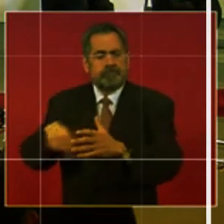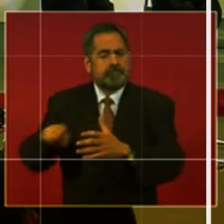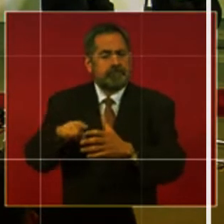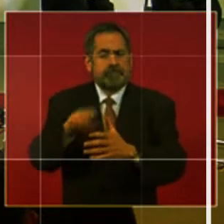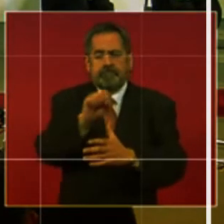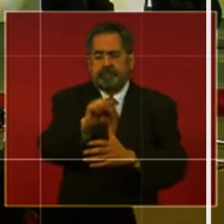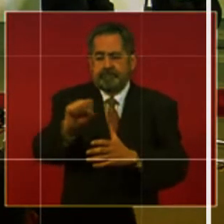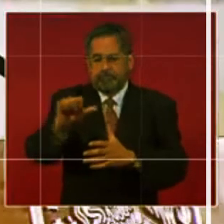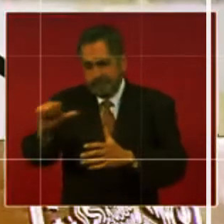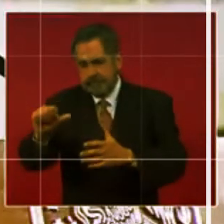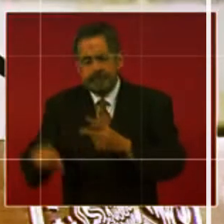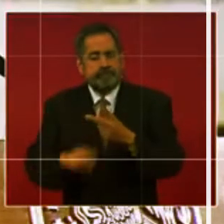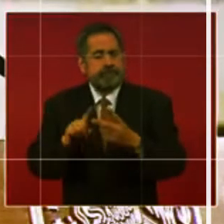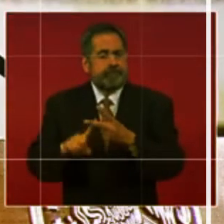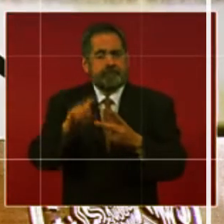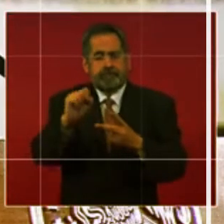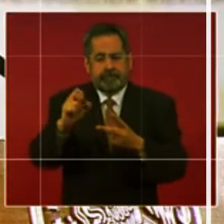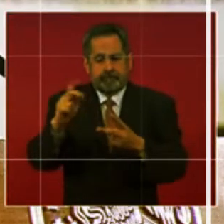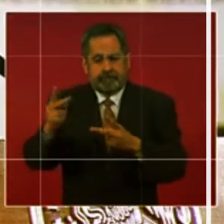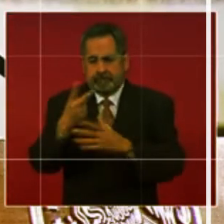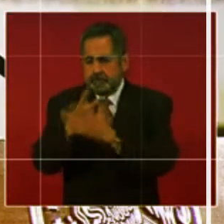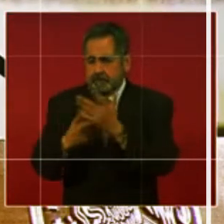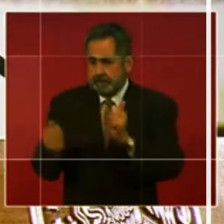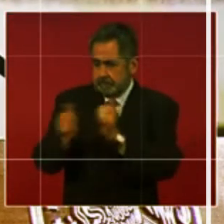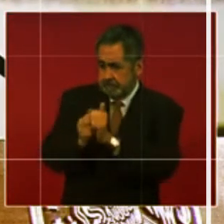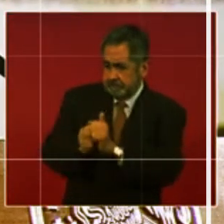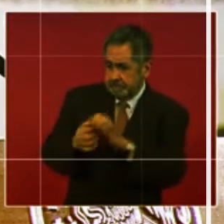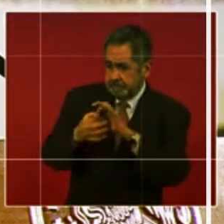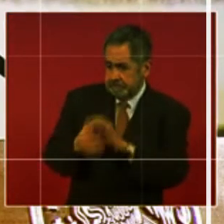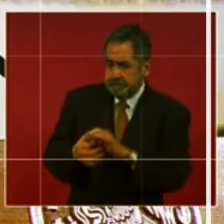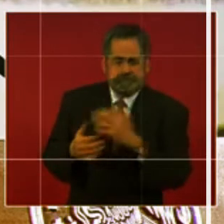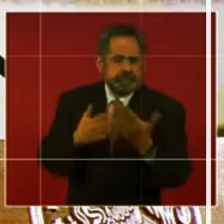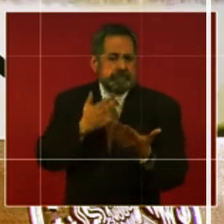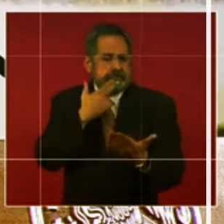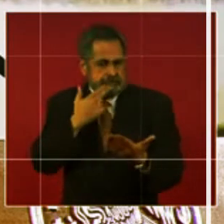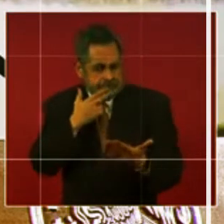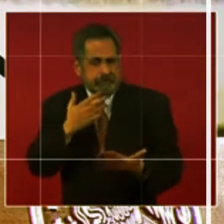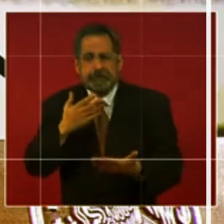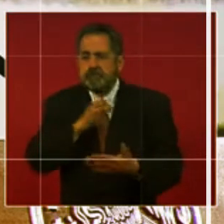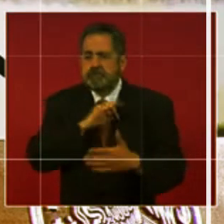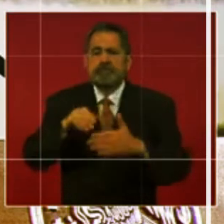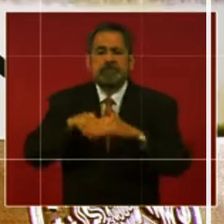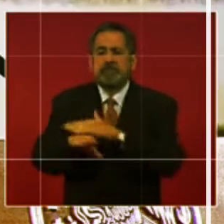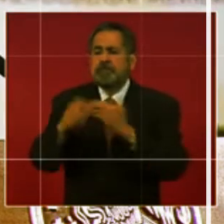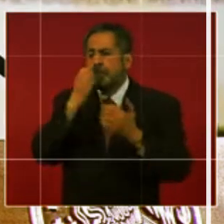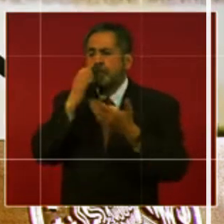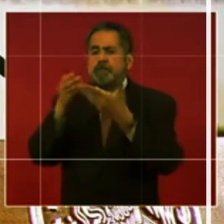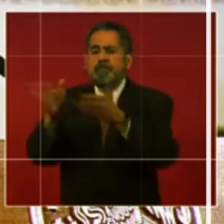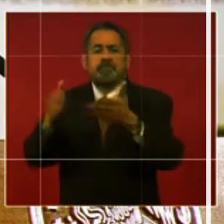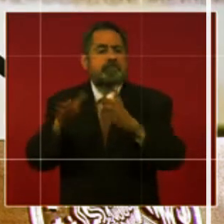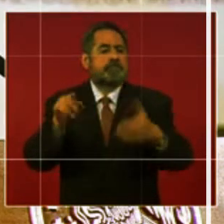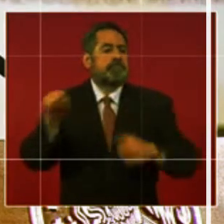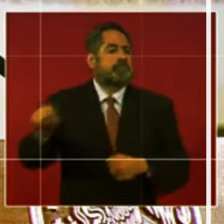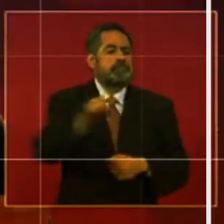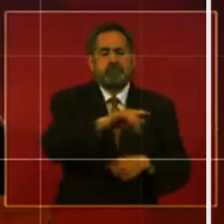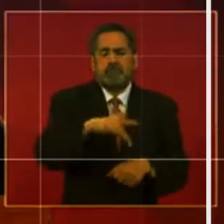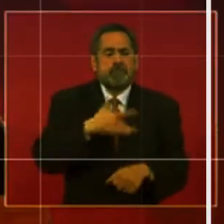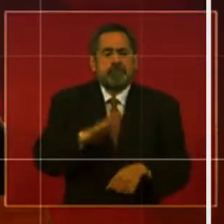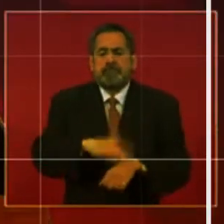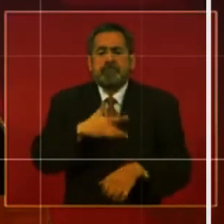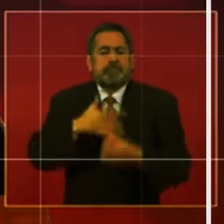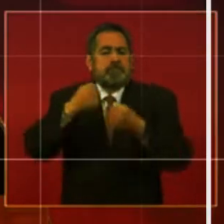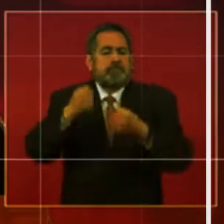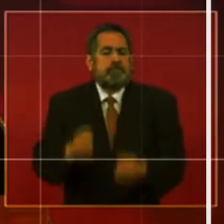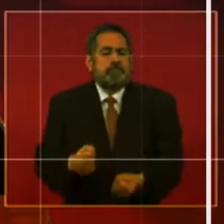Secretaría de Salud y Secretaría de Educación Pública ha sido posible que efectivamente las escuelas sean una zona de seguridad y que